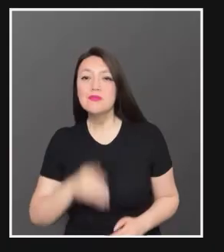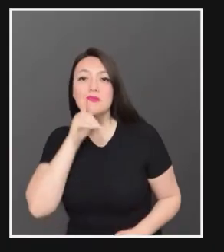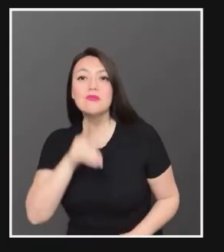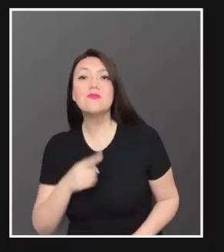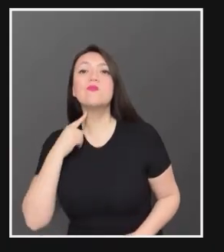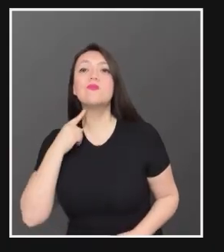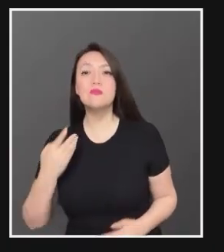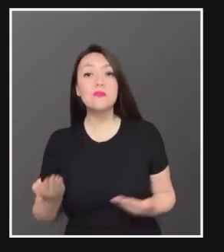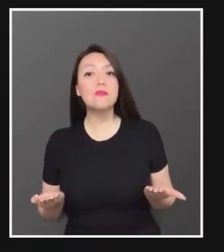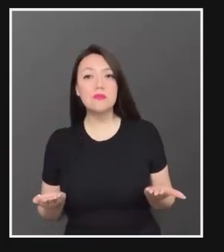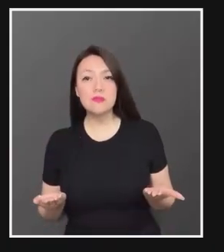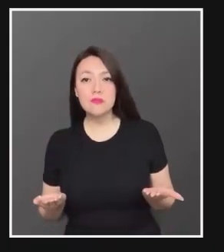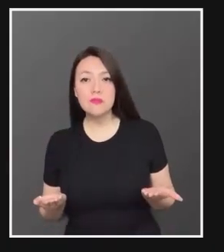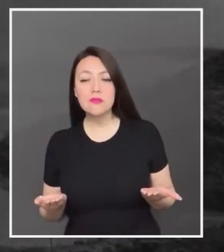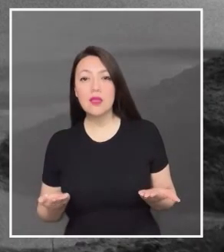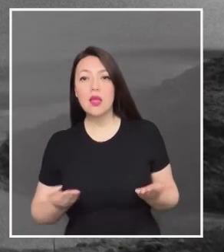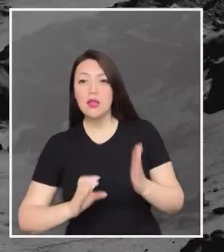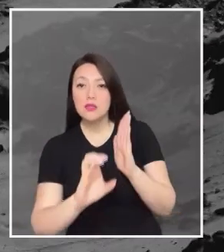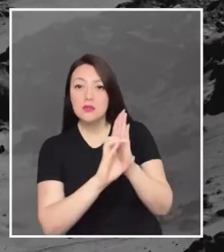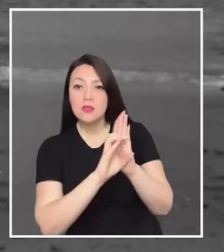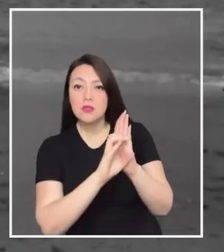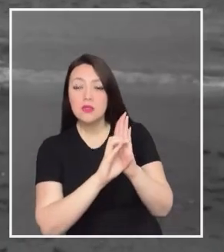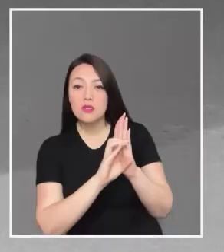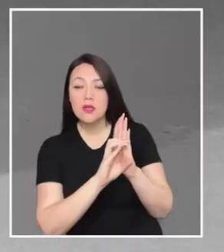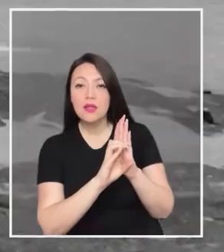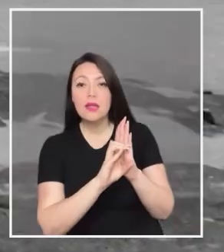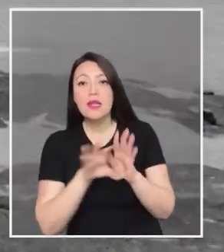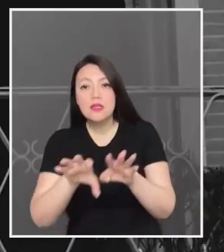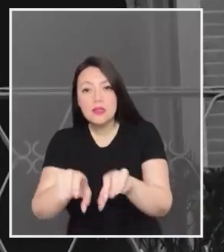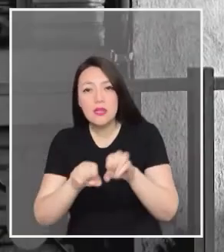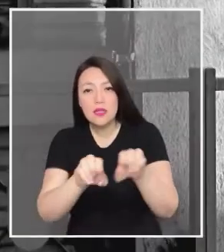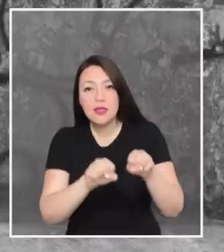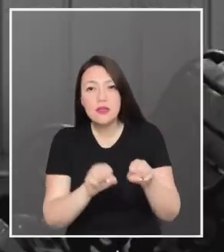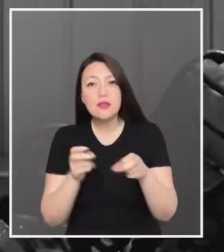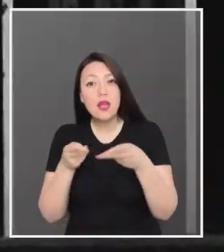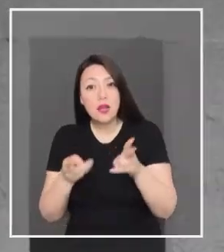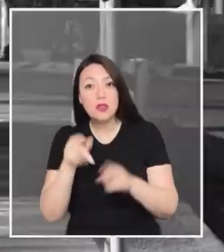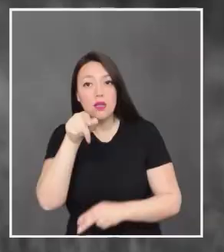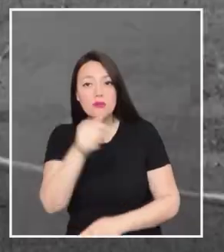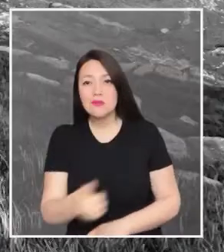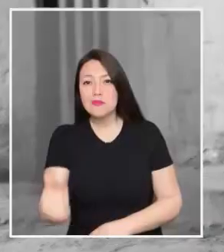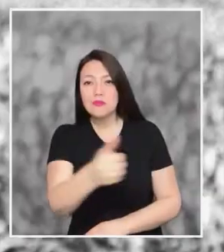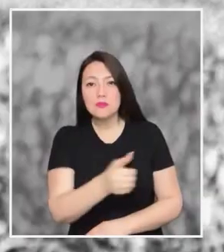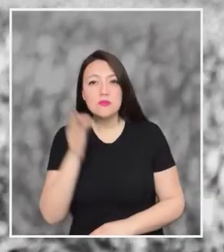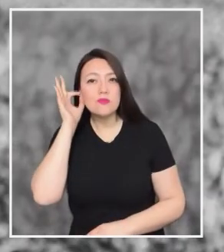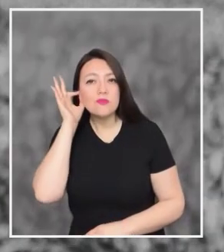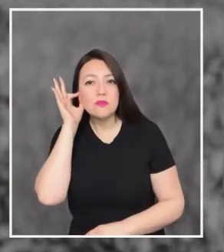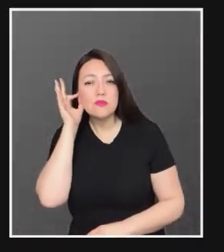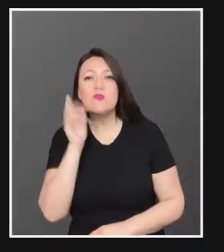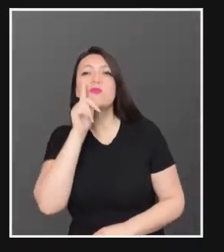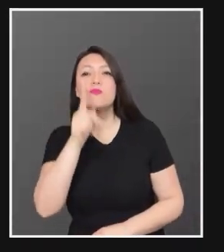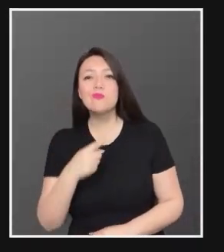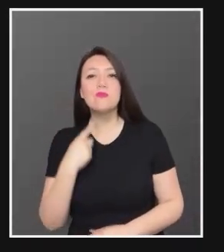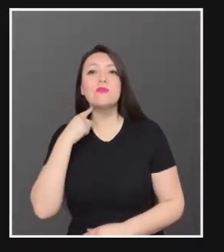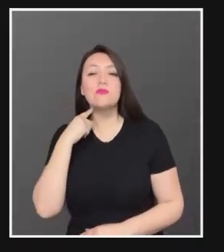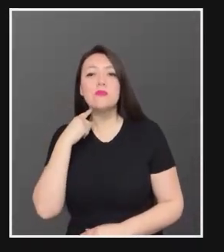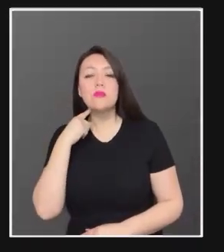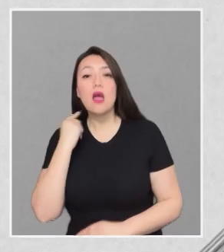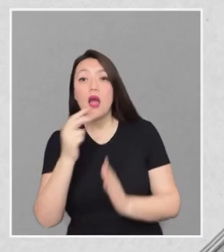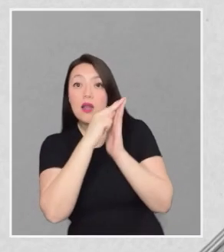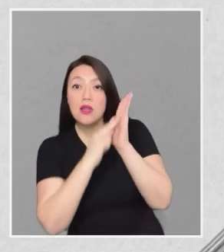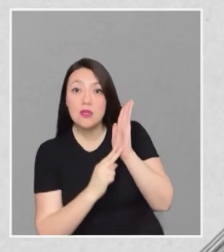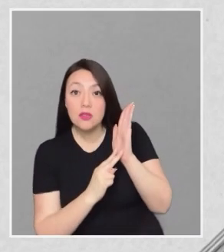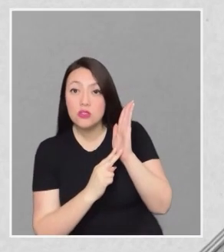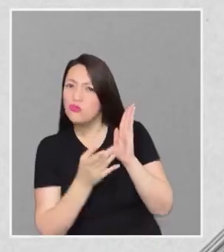jodan. Pero ¿a quién quieren joder? Porque este texto lo único que hace es quitarte derechos a ti y a todas las mujeres. ¿A quién quieren joder?